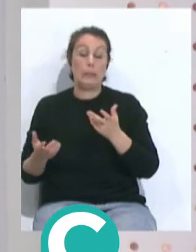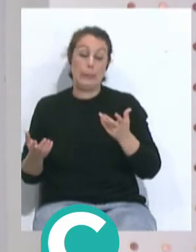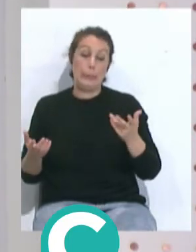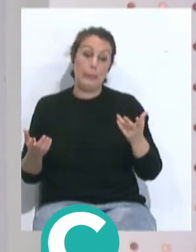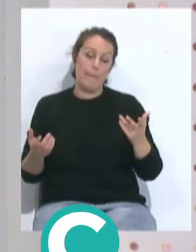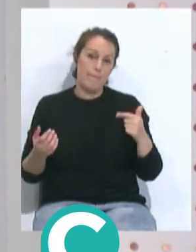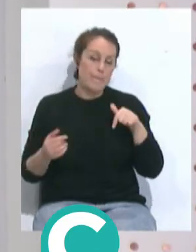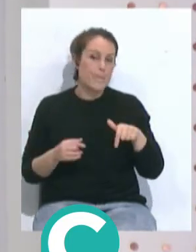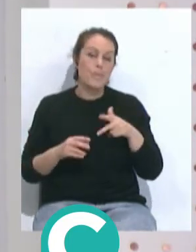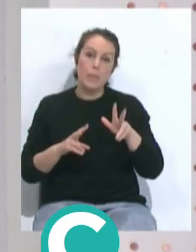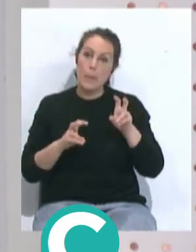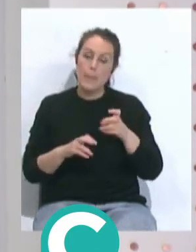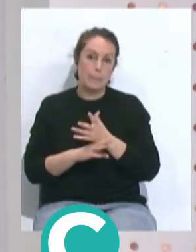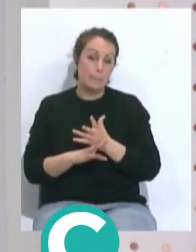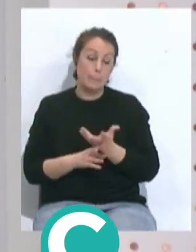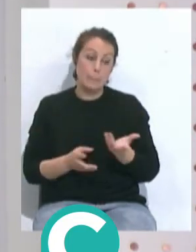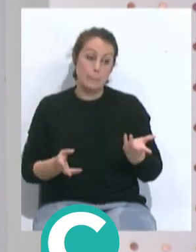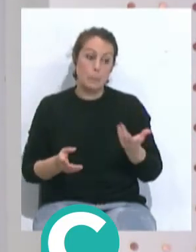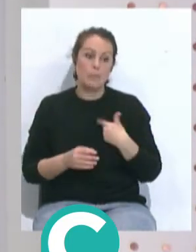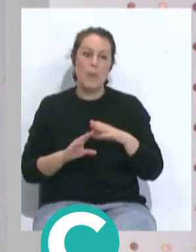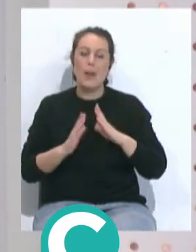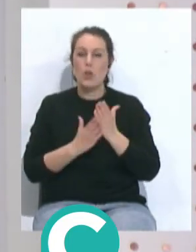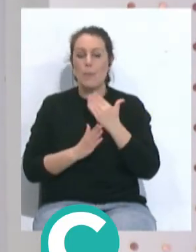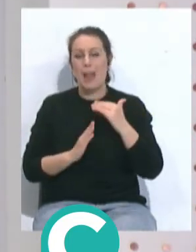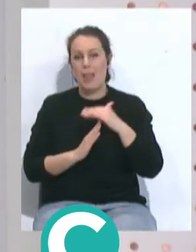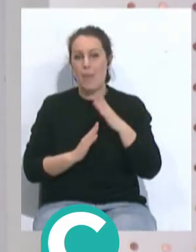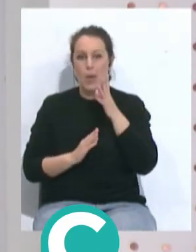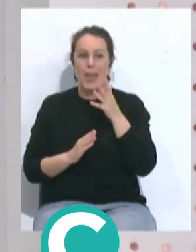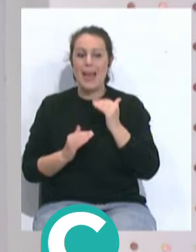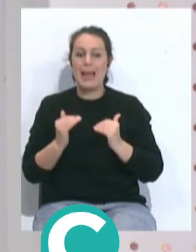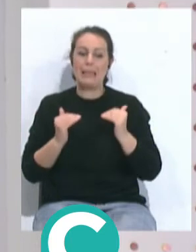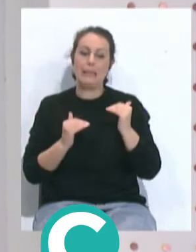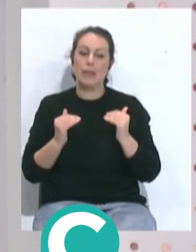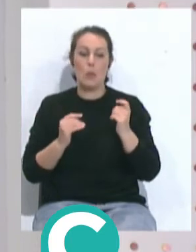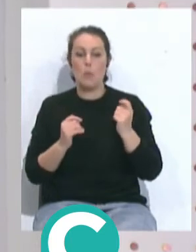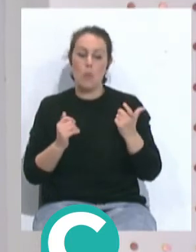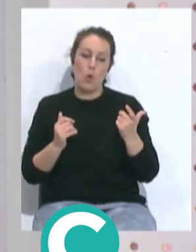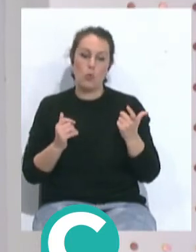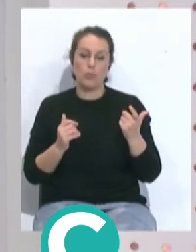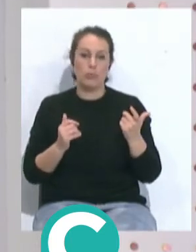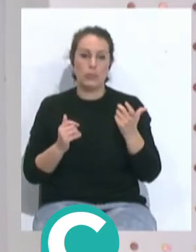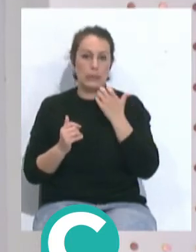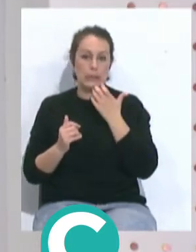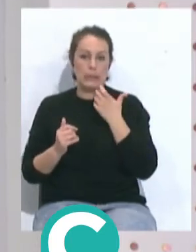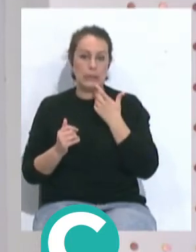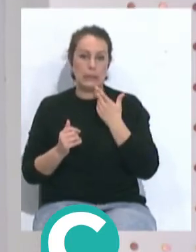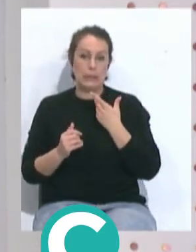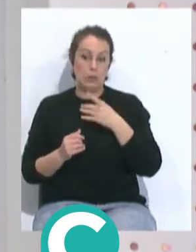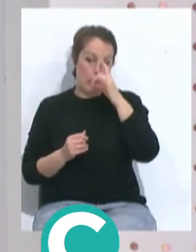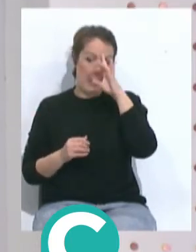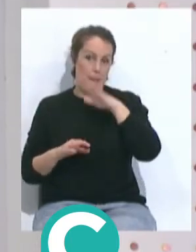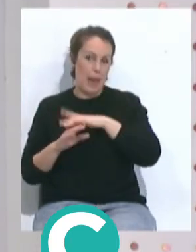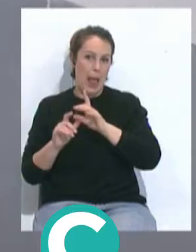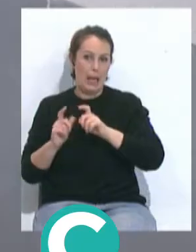en ese aspecto del juego la pelota parada se puede equilibrar un poquito más las opciones de que se pueda sorprender al rival.